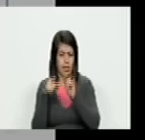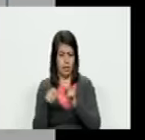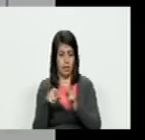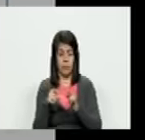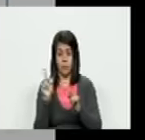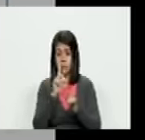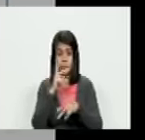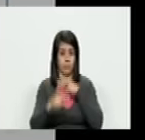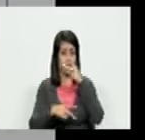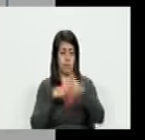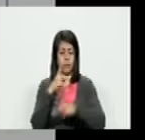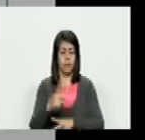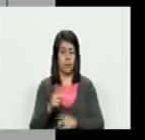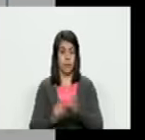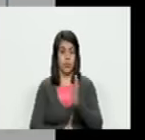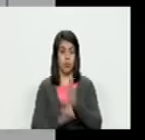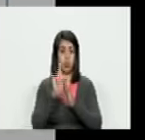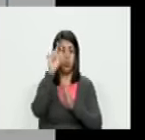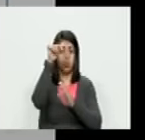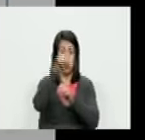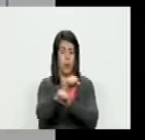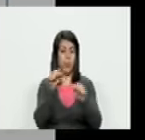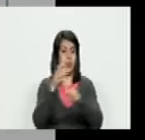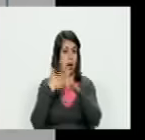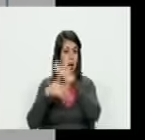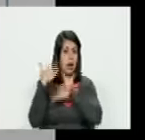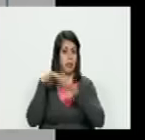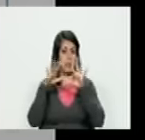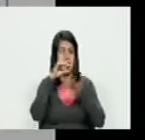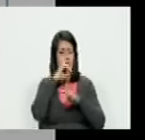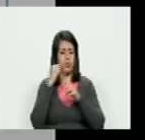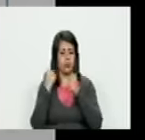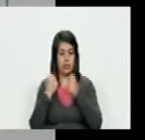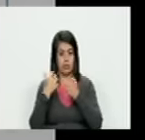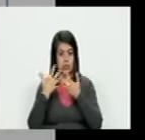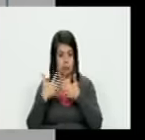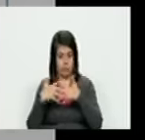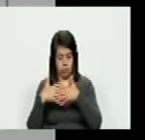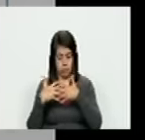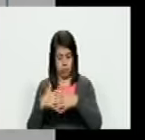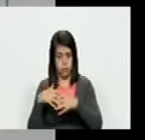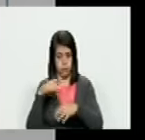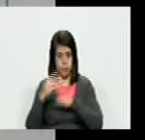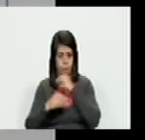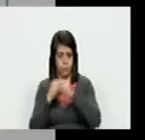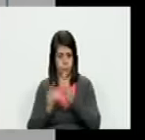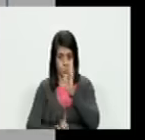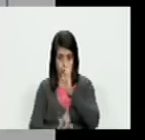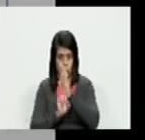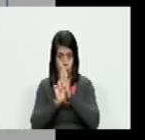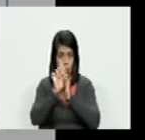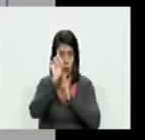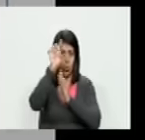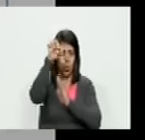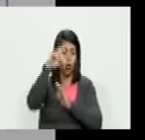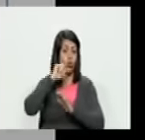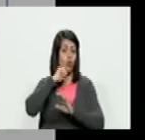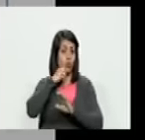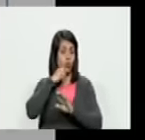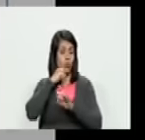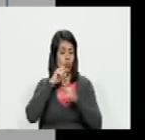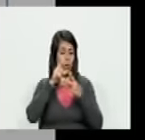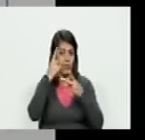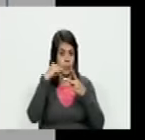NASA no produce cohetes desde hace como 10 años depende de sus satélites primero dependida de cohetes rusos luego